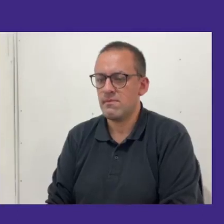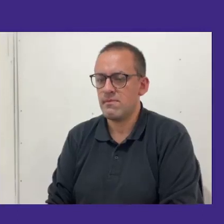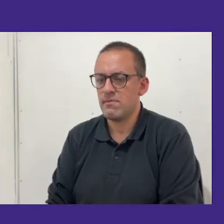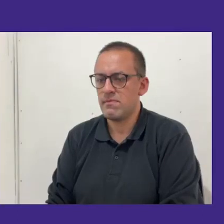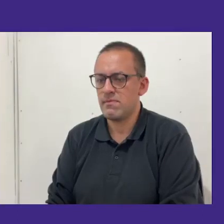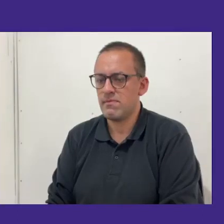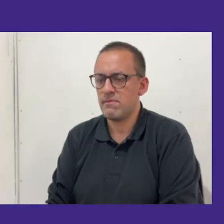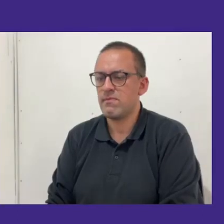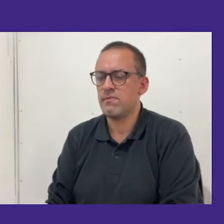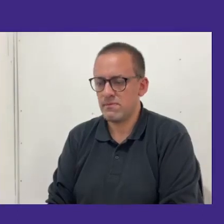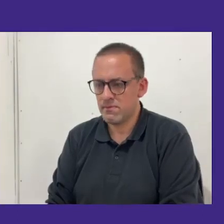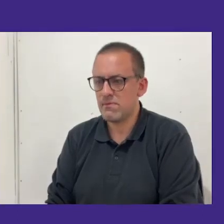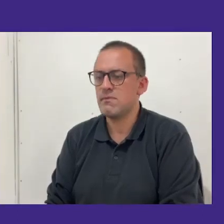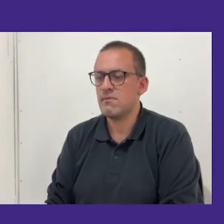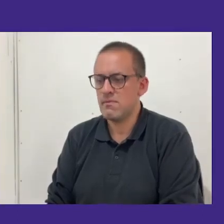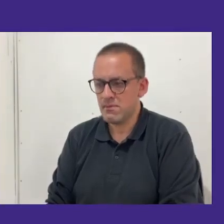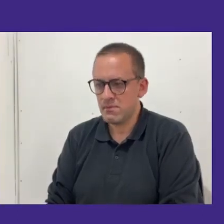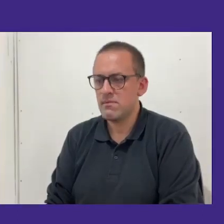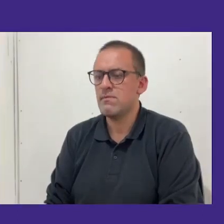Ahí sí.